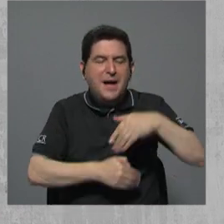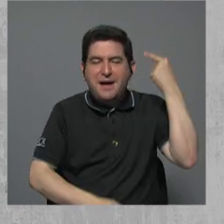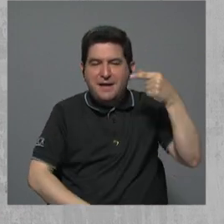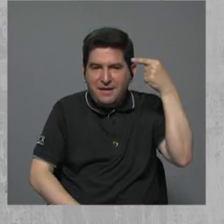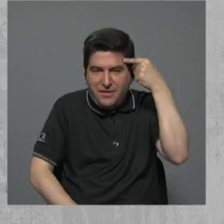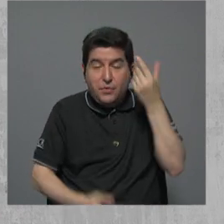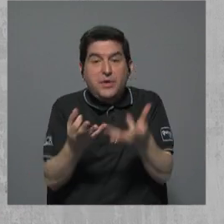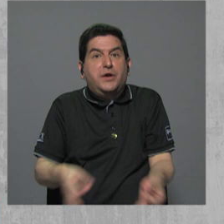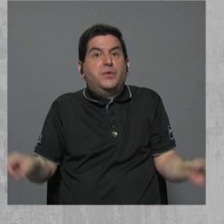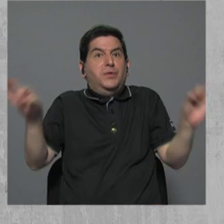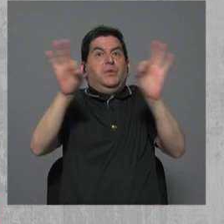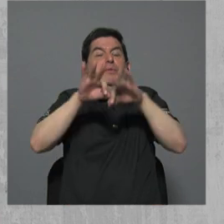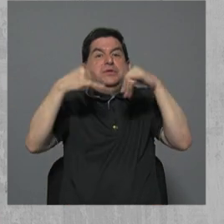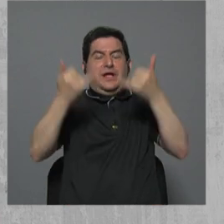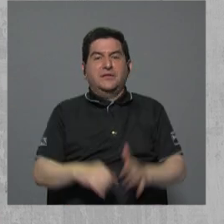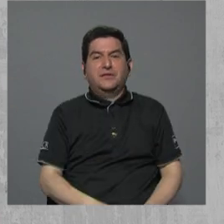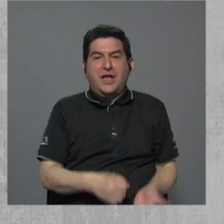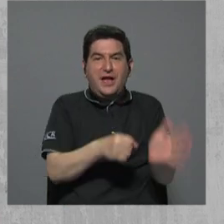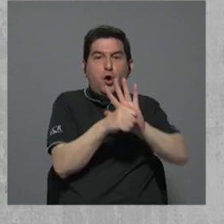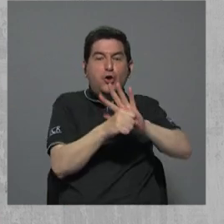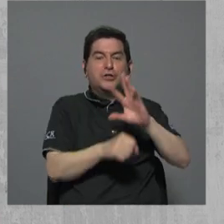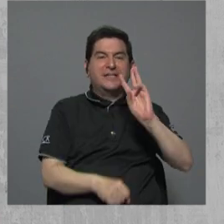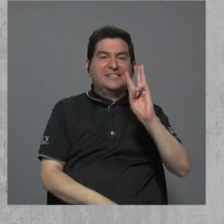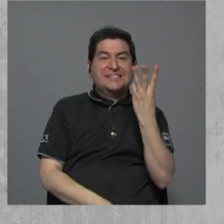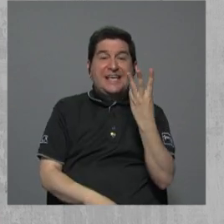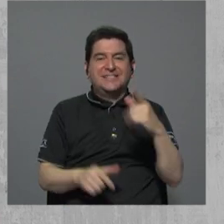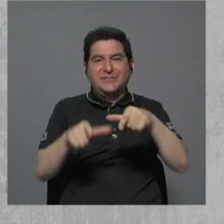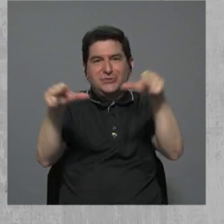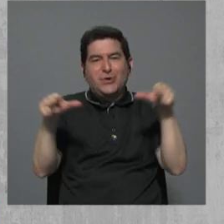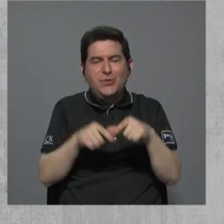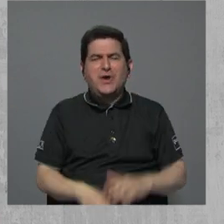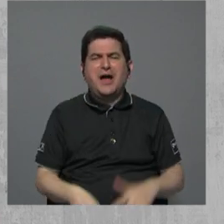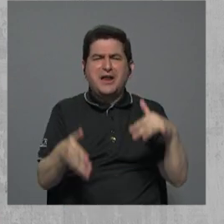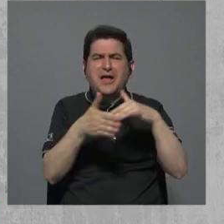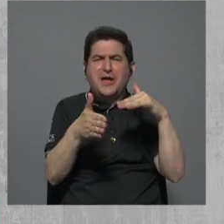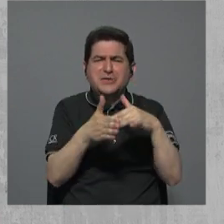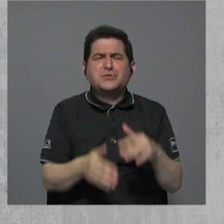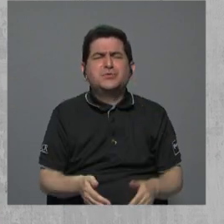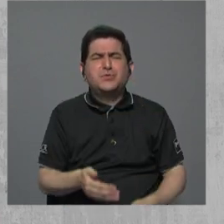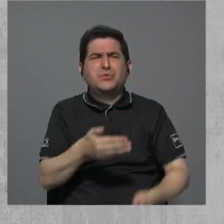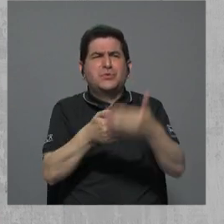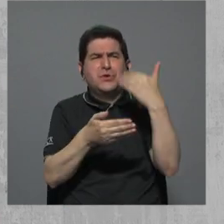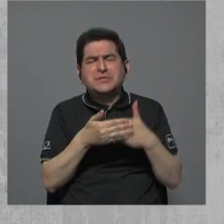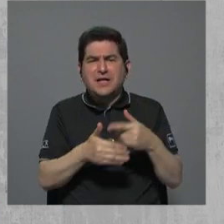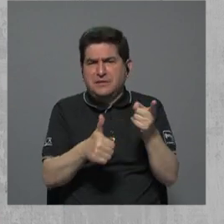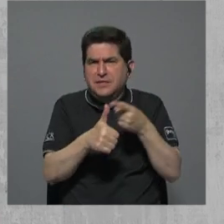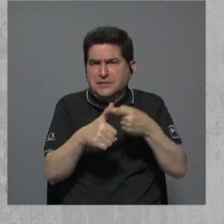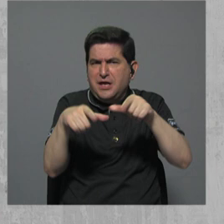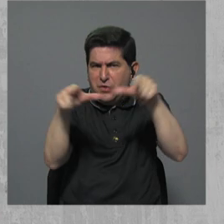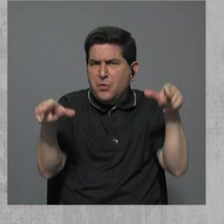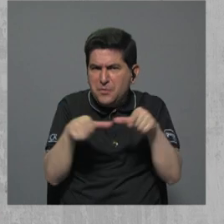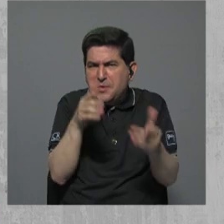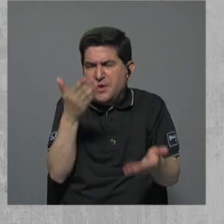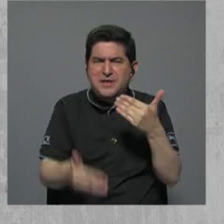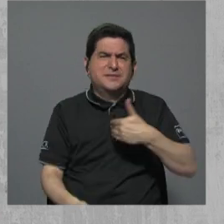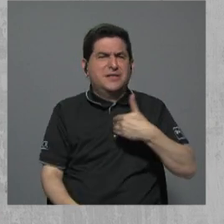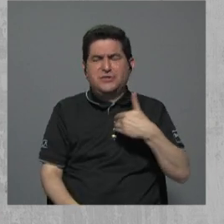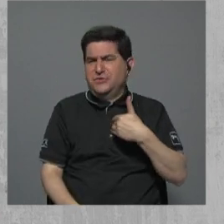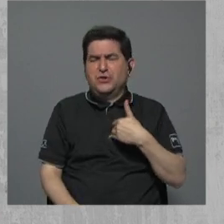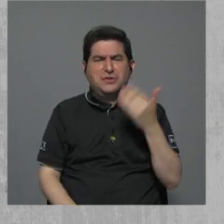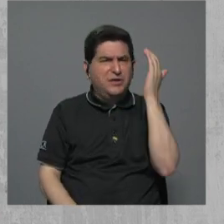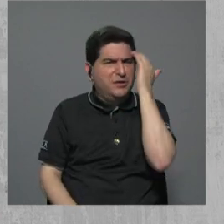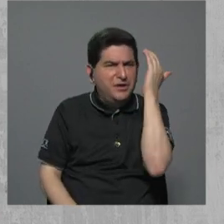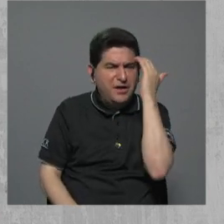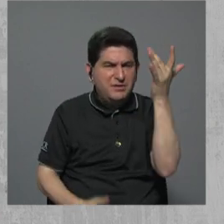Importantísimo mencionarlo, ahora el COVID es el sexto lugar. Durante algunos estudios estuvo como dentro de los primeros lugares, quizás cuando no teníamos tanto